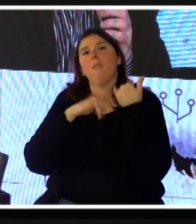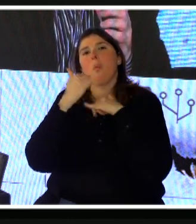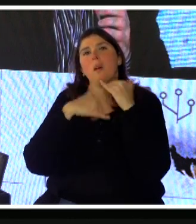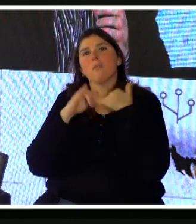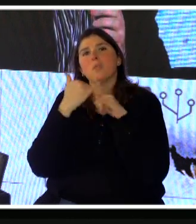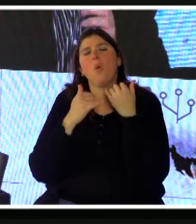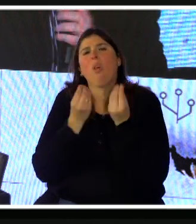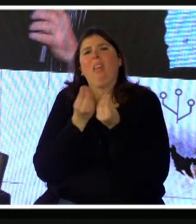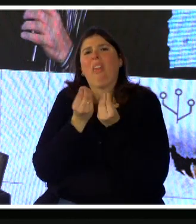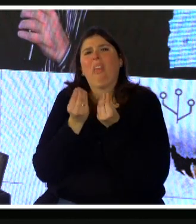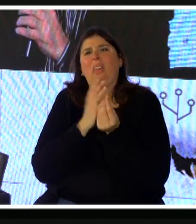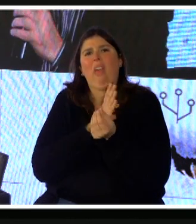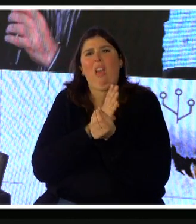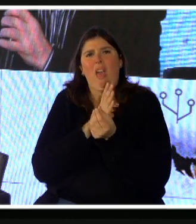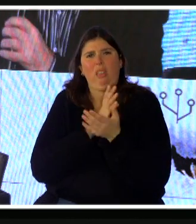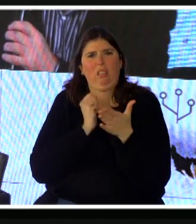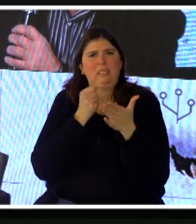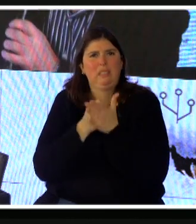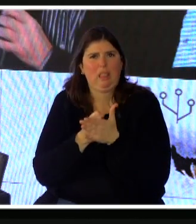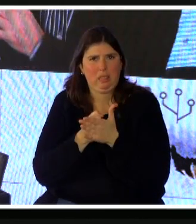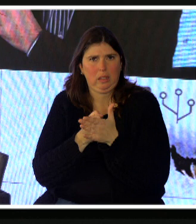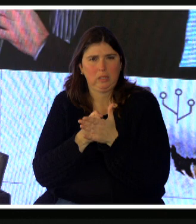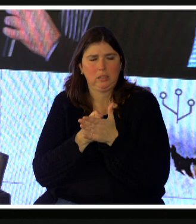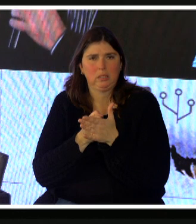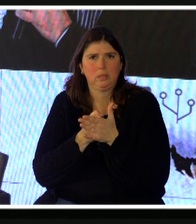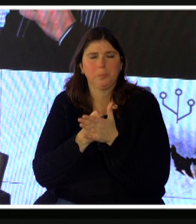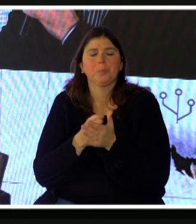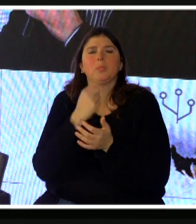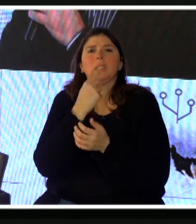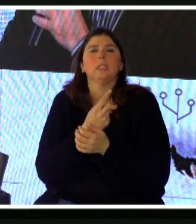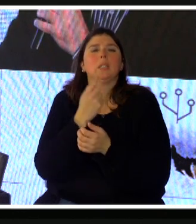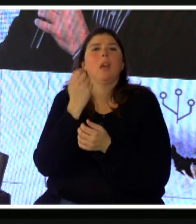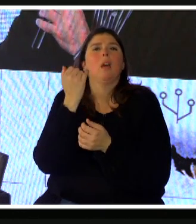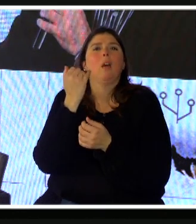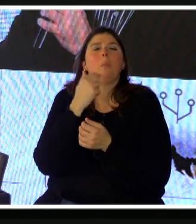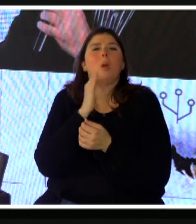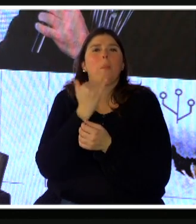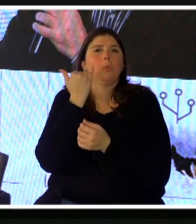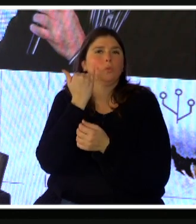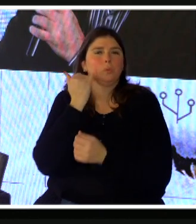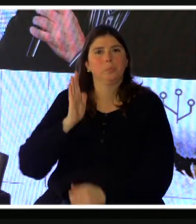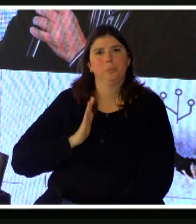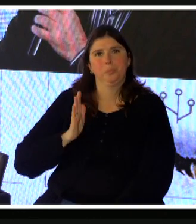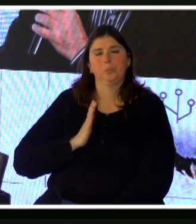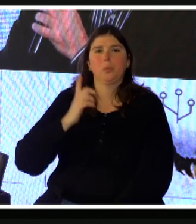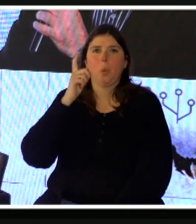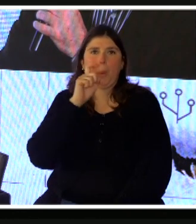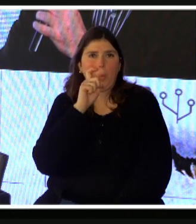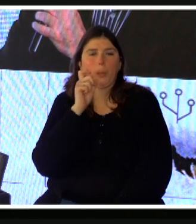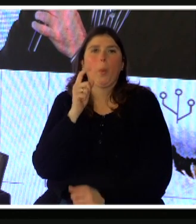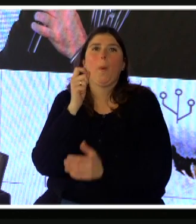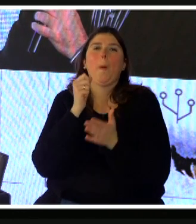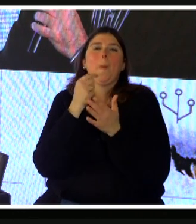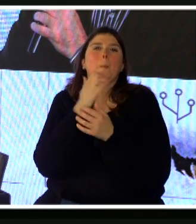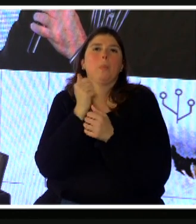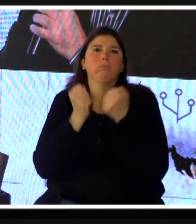detrás de esos accidentes, por ejemplo, ahí se puede ver sexo femenino, masculino, qué tipo de accidente fuese, una moto, en un